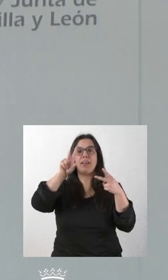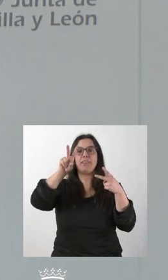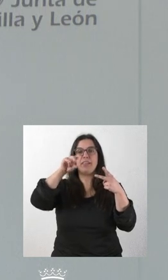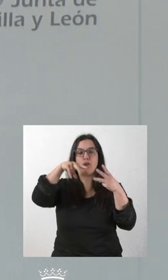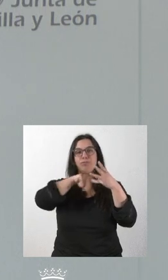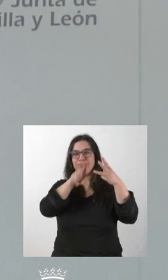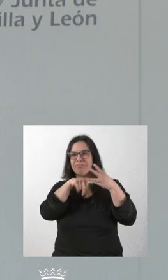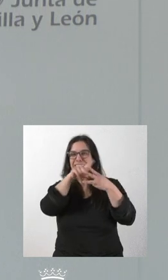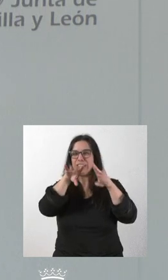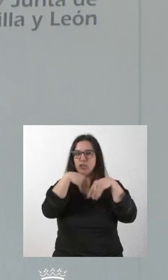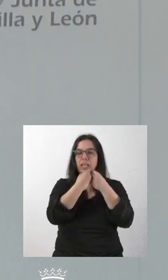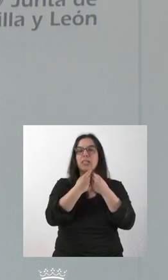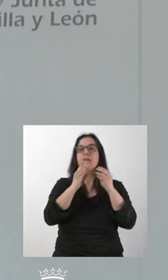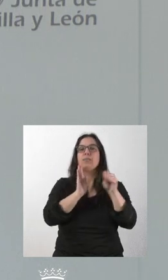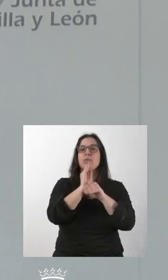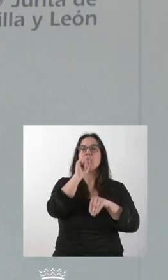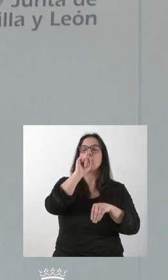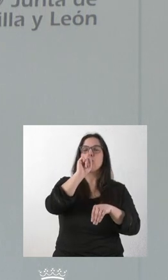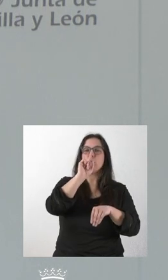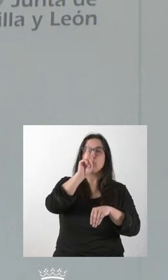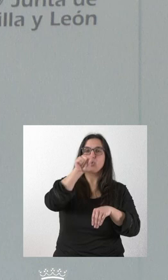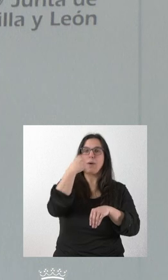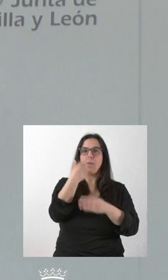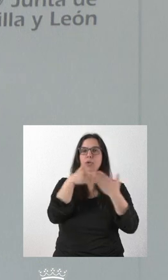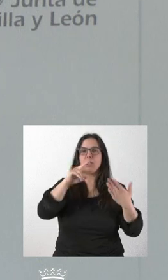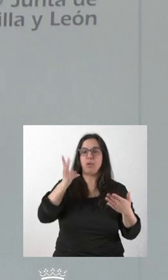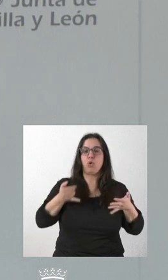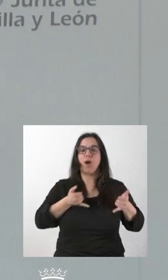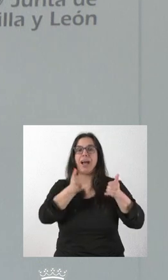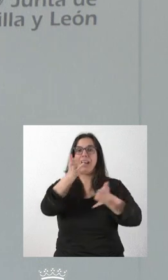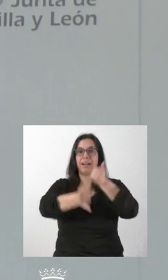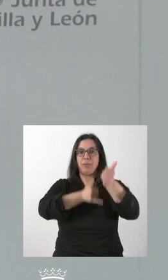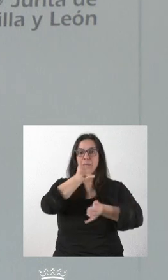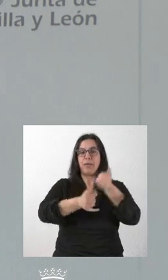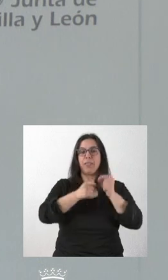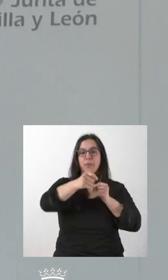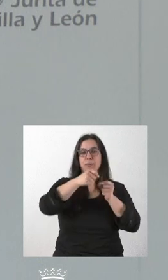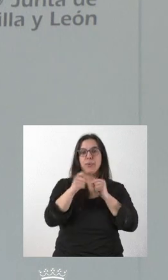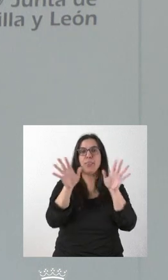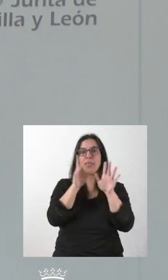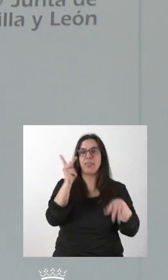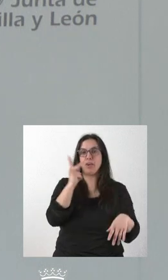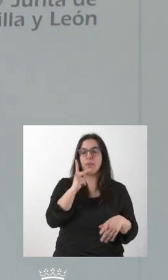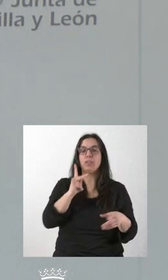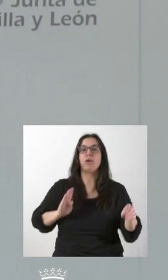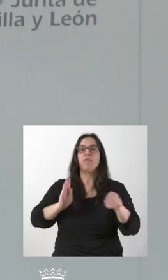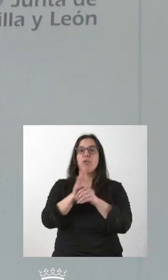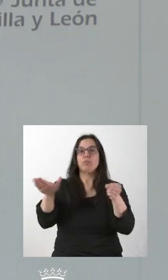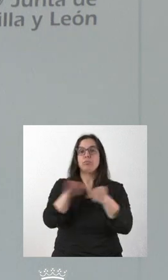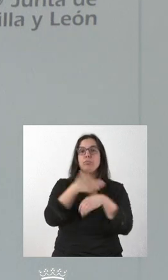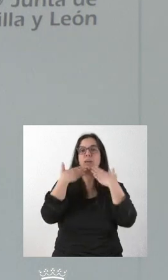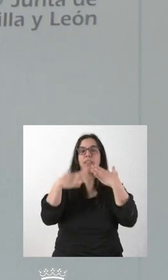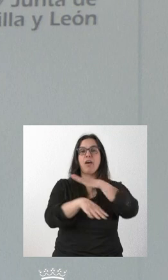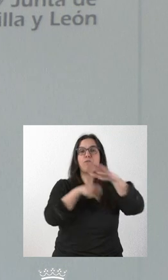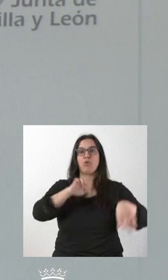a 2,1 millones de euros y este carril bici tiene una extensión de 10 kilómetros. Se financiará con fondos europeos Next